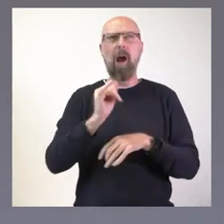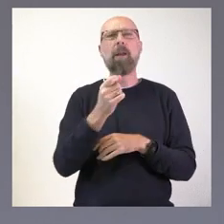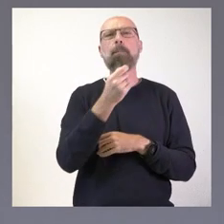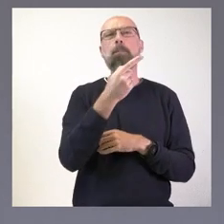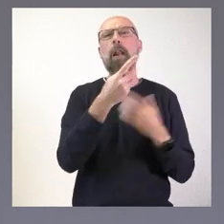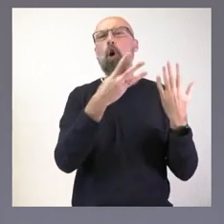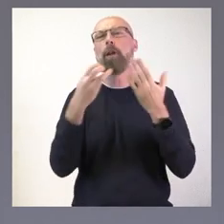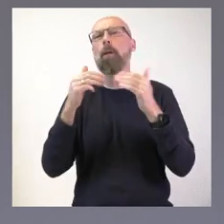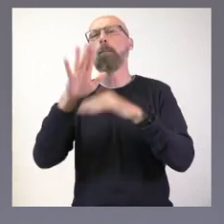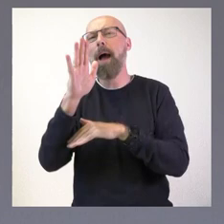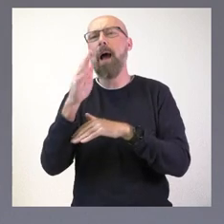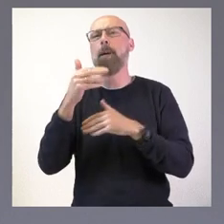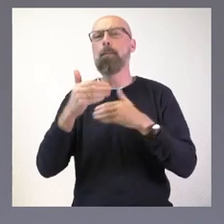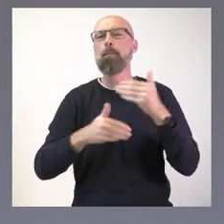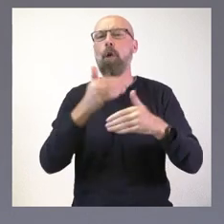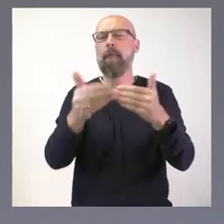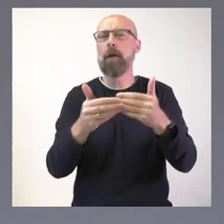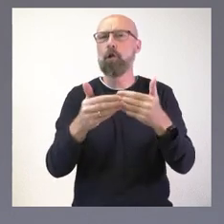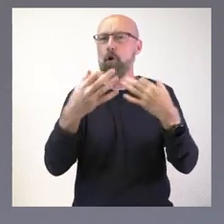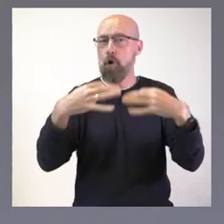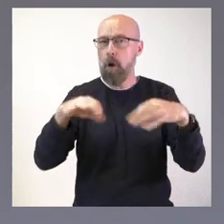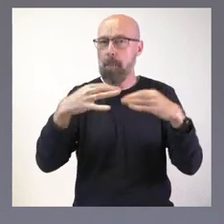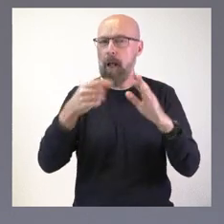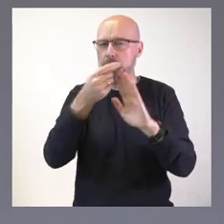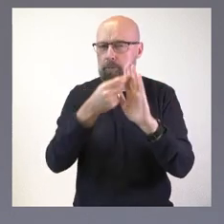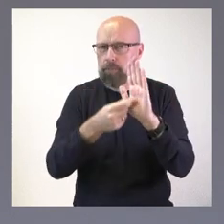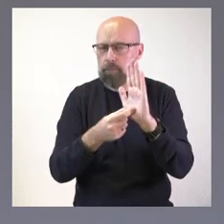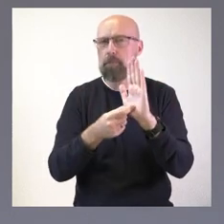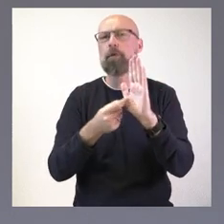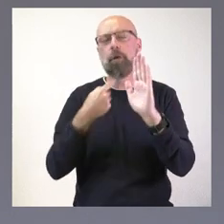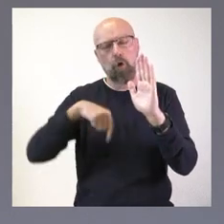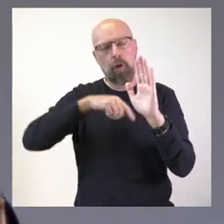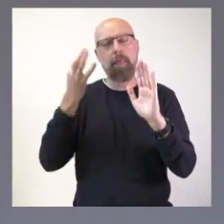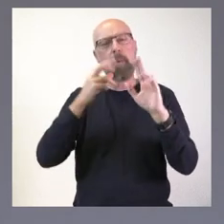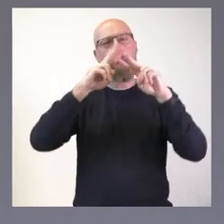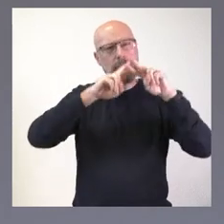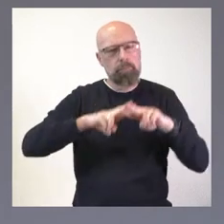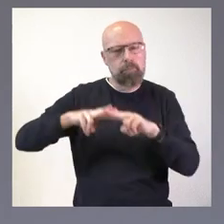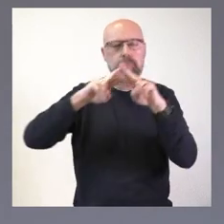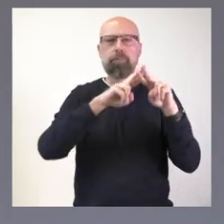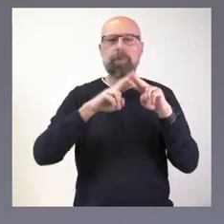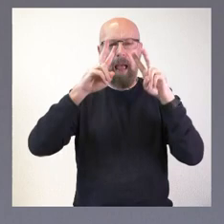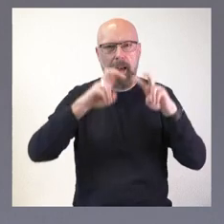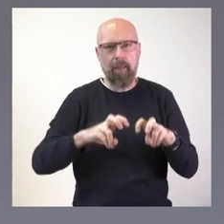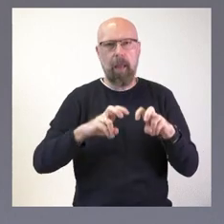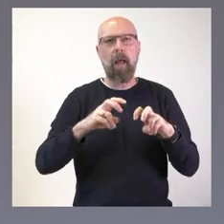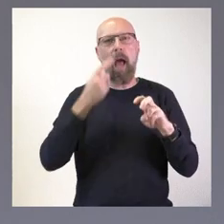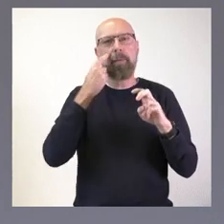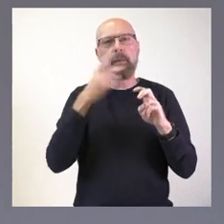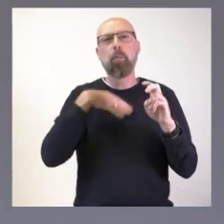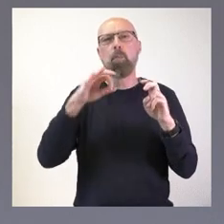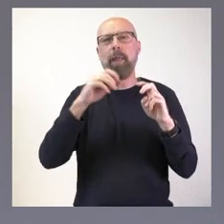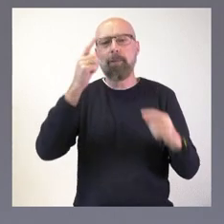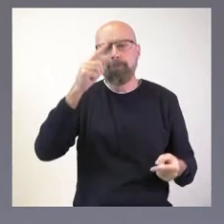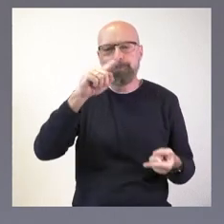procedimientos estandarizados que vamos a proceder a revisar y analizar si podemos reducirlos para que la relación